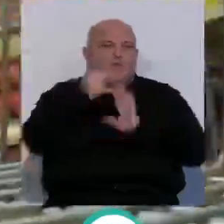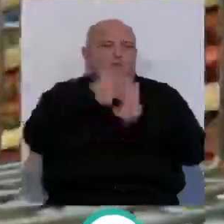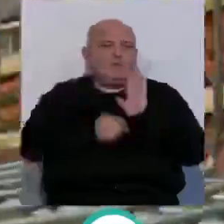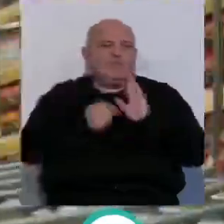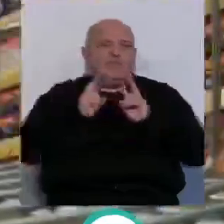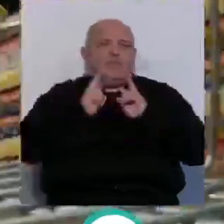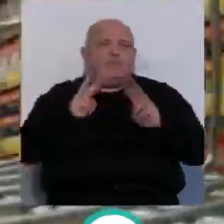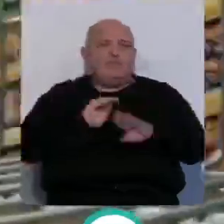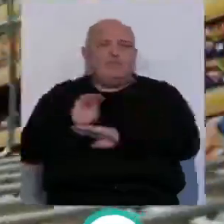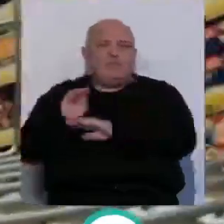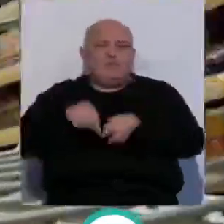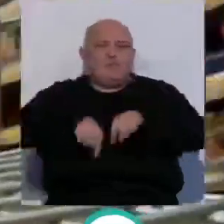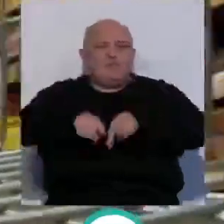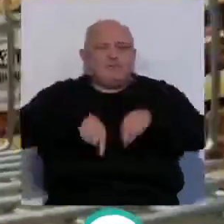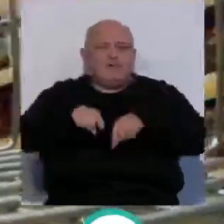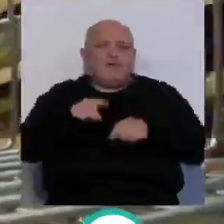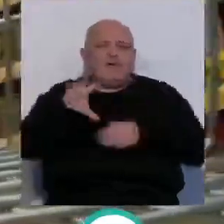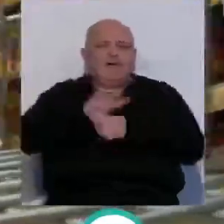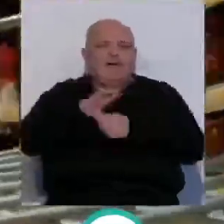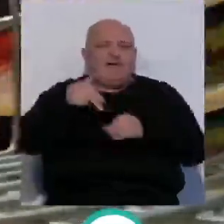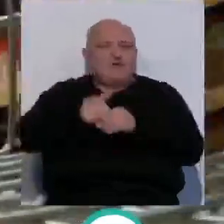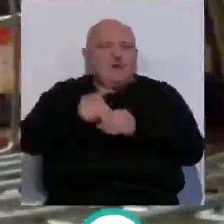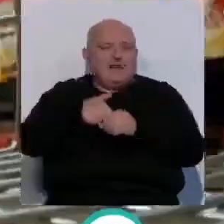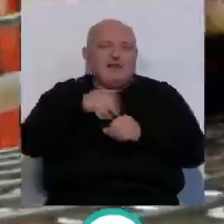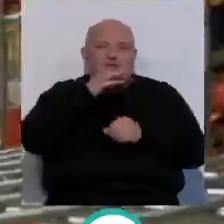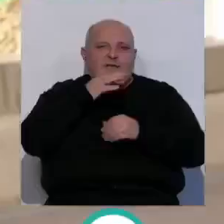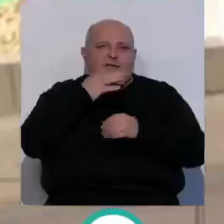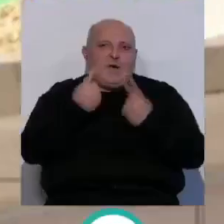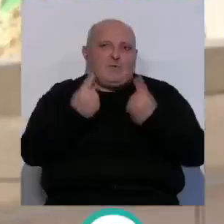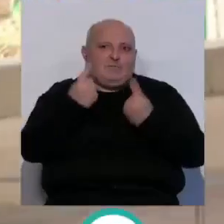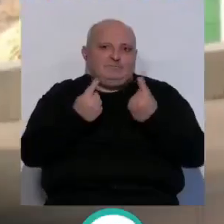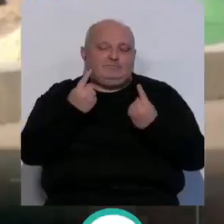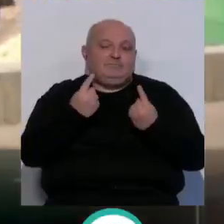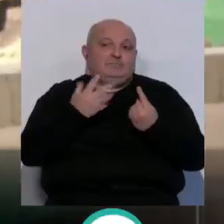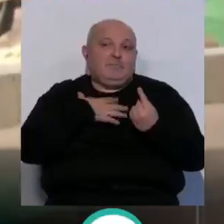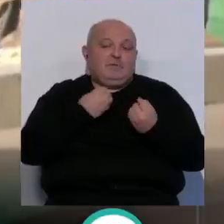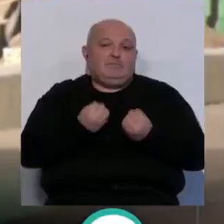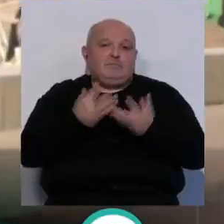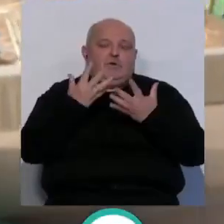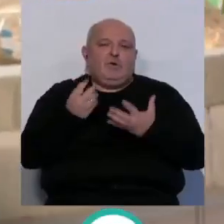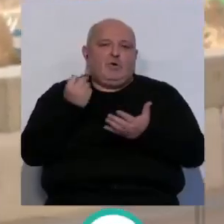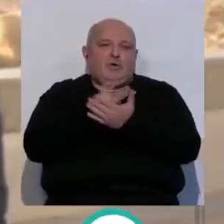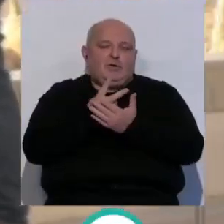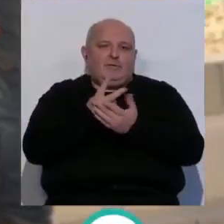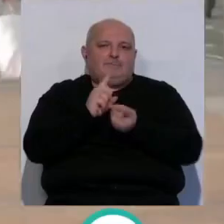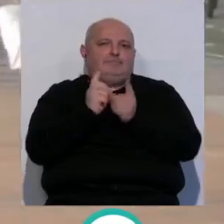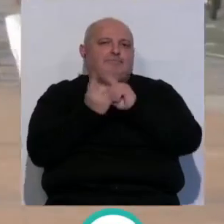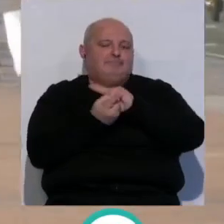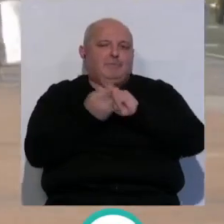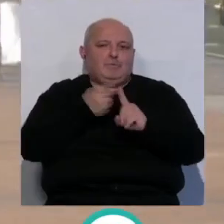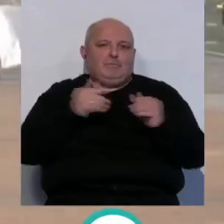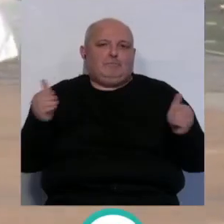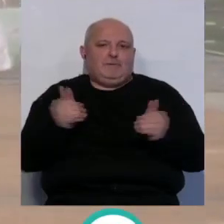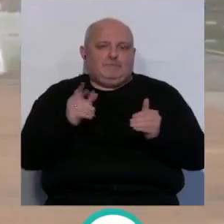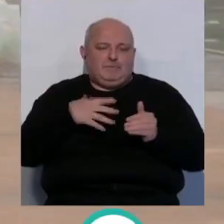bonificación en transporte o combustible que aún están en marcha y que pueden ser detonantes de una nueva contracción del consumo.